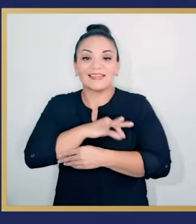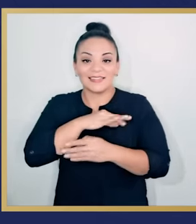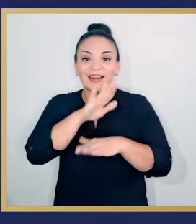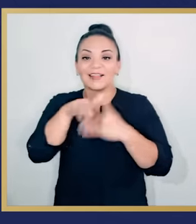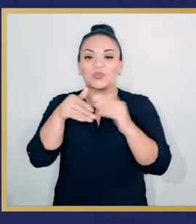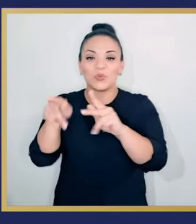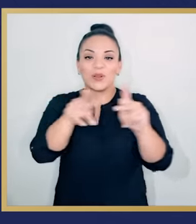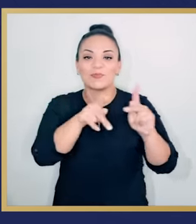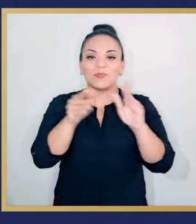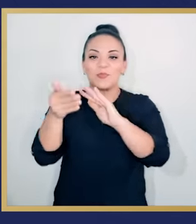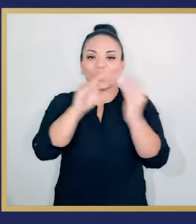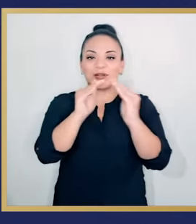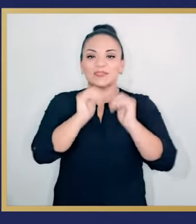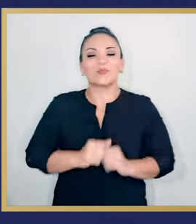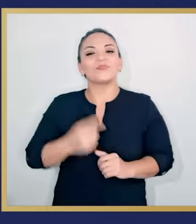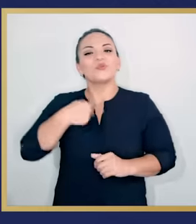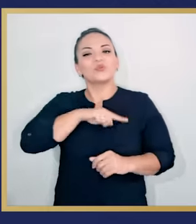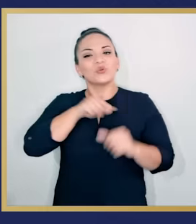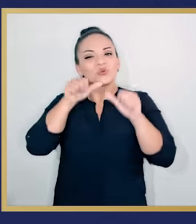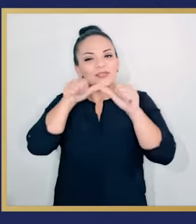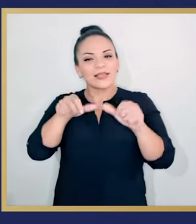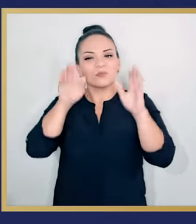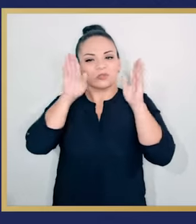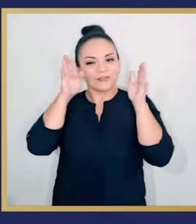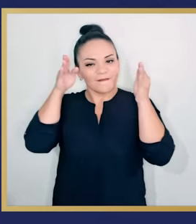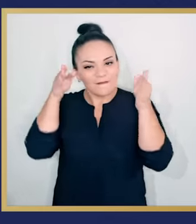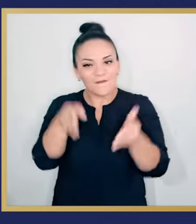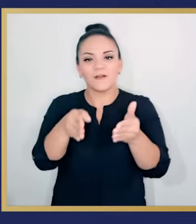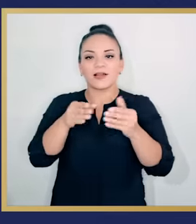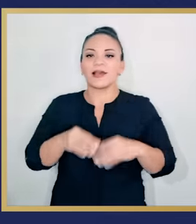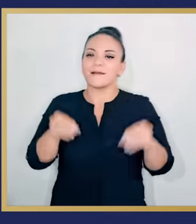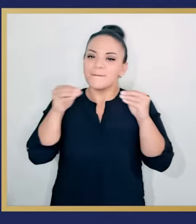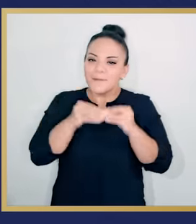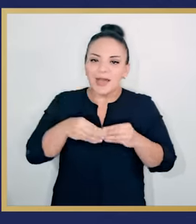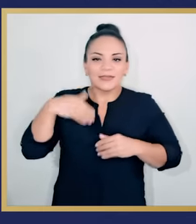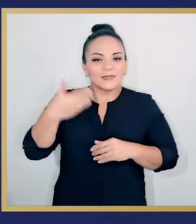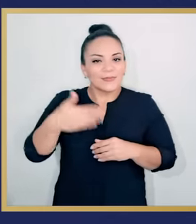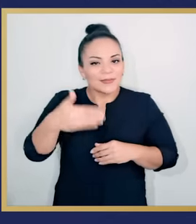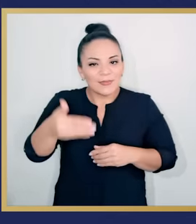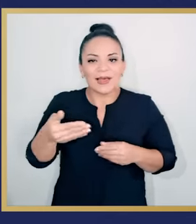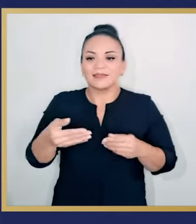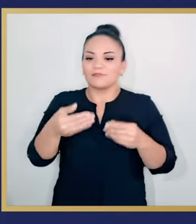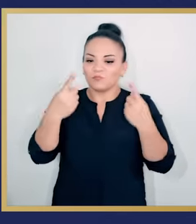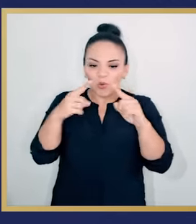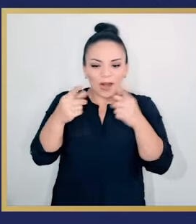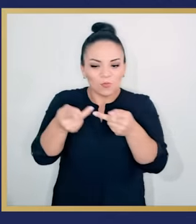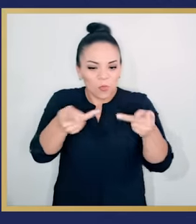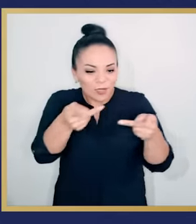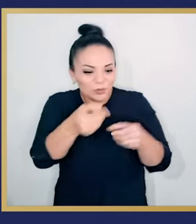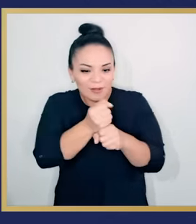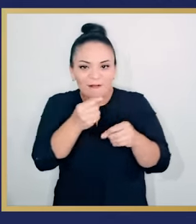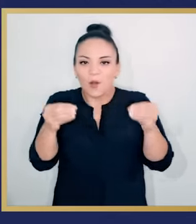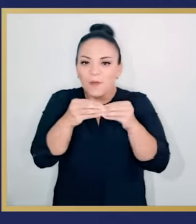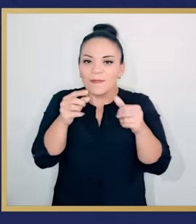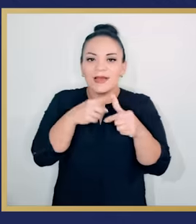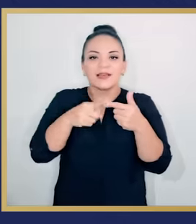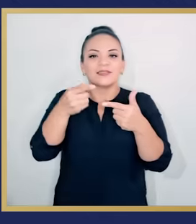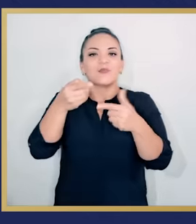cantidad de bienestar a nuestra población y seguiremos enfocados en generar cada vez más